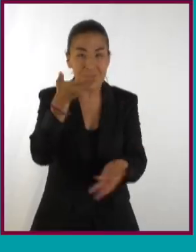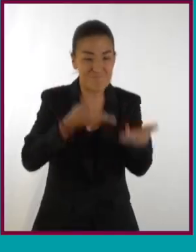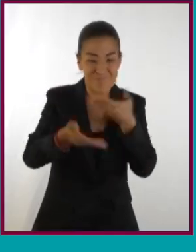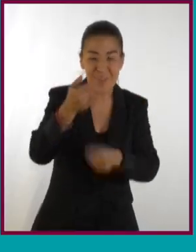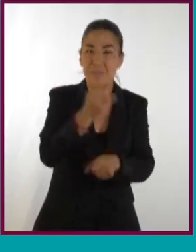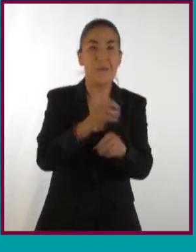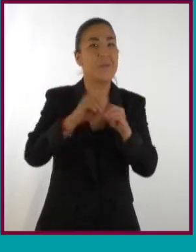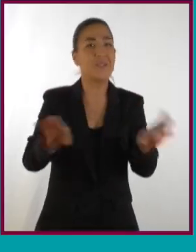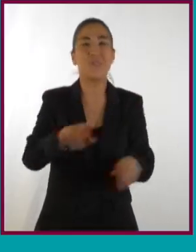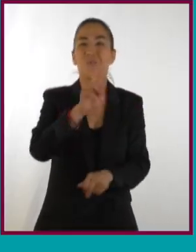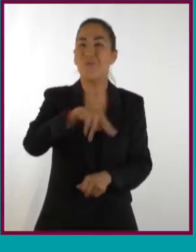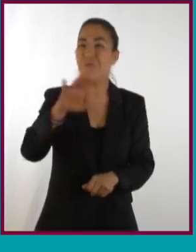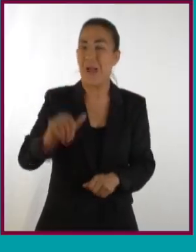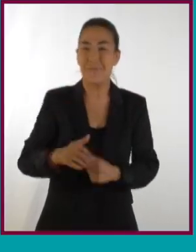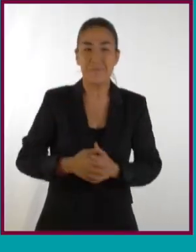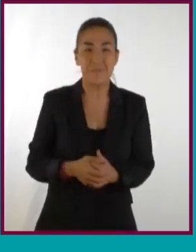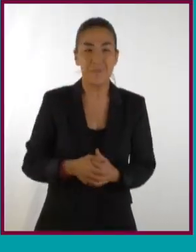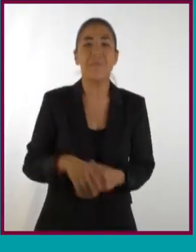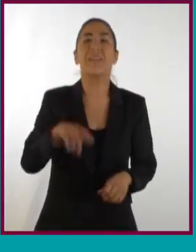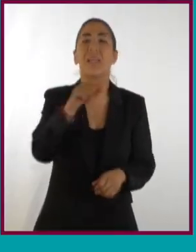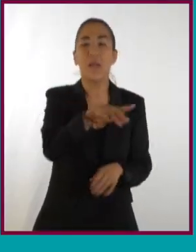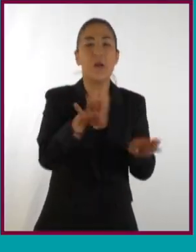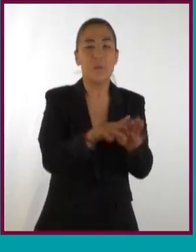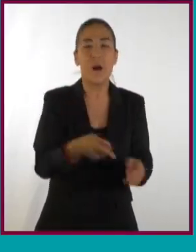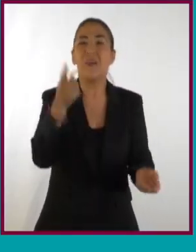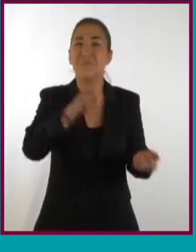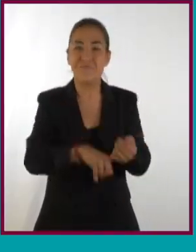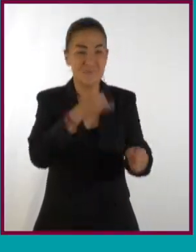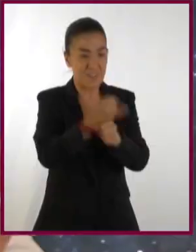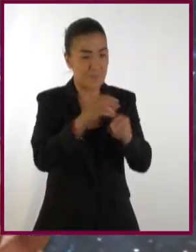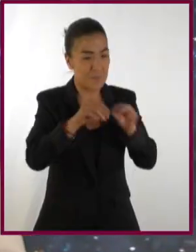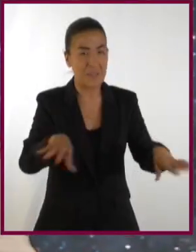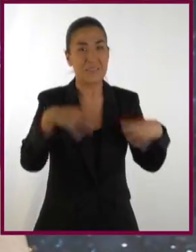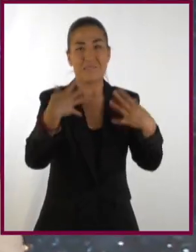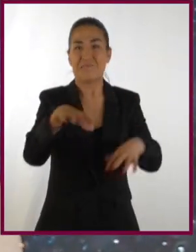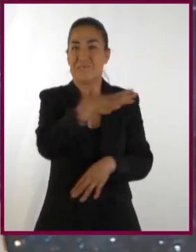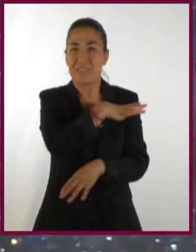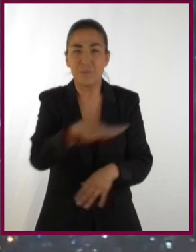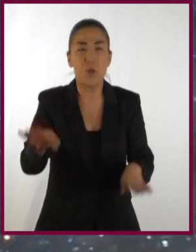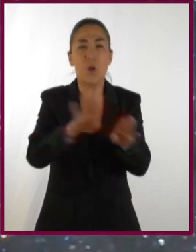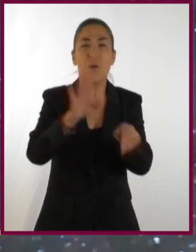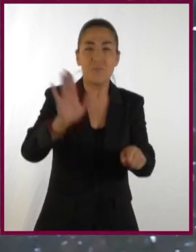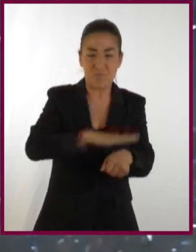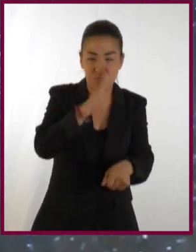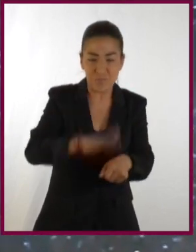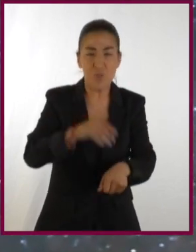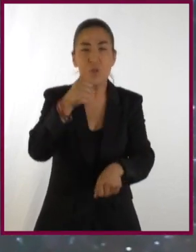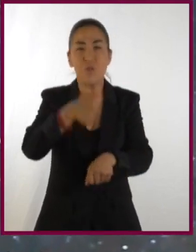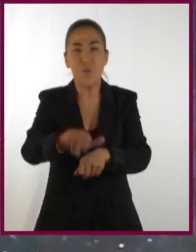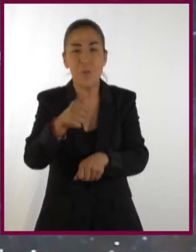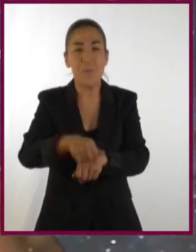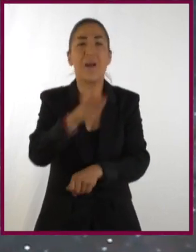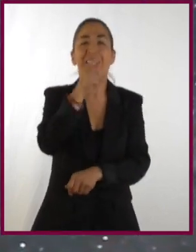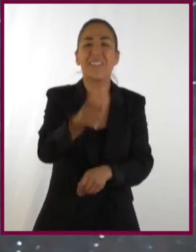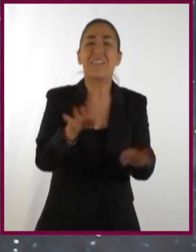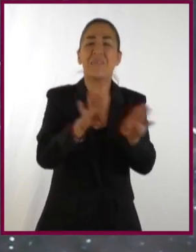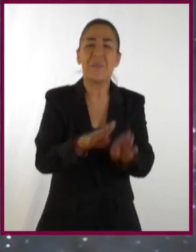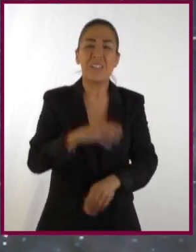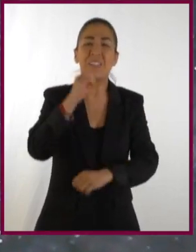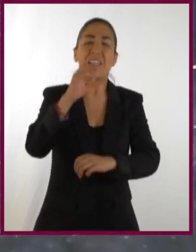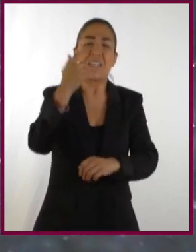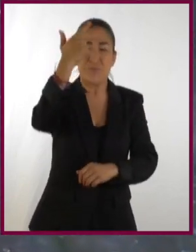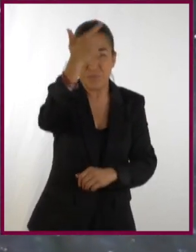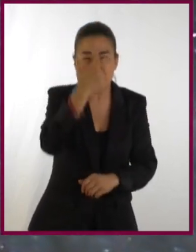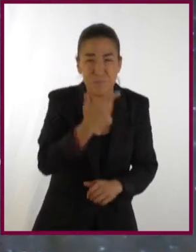nunca compartió su información. Ah, sí. Yo sabía que Tycho tenía una colección de datos muy impresionante en exactitud y